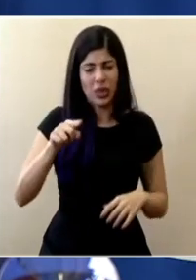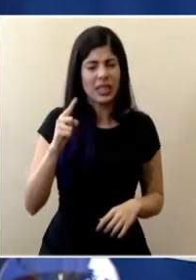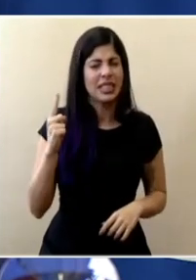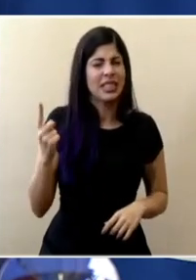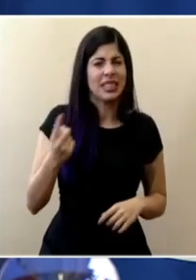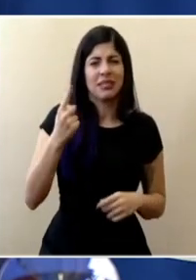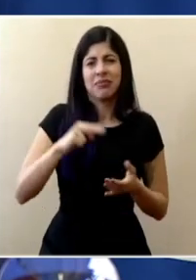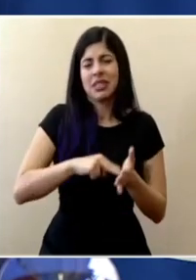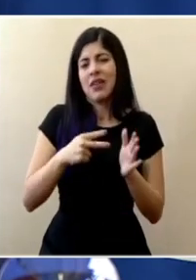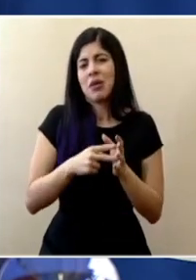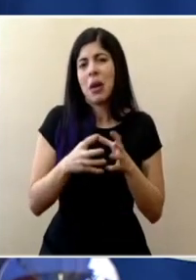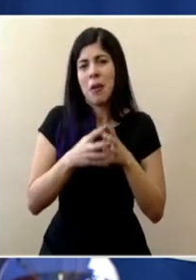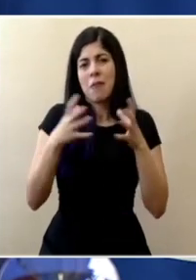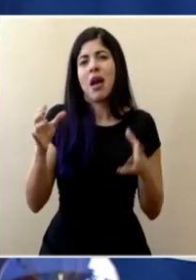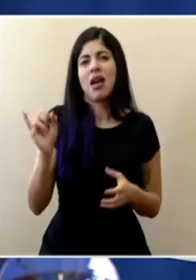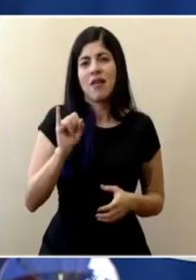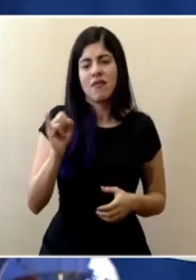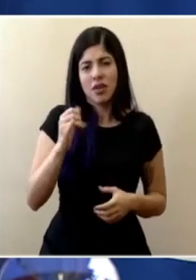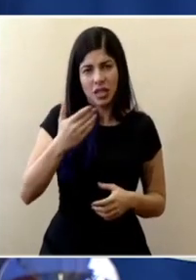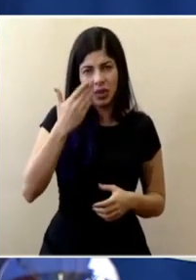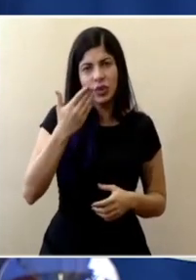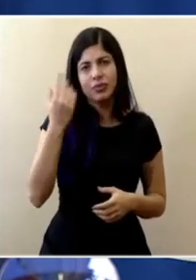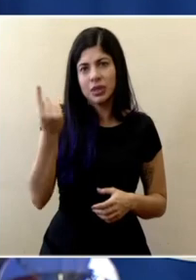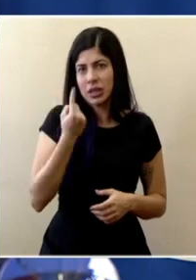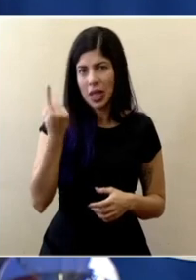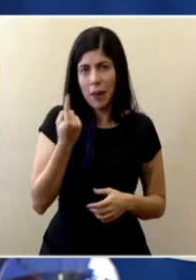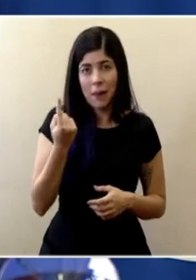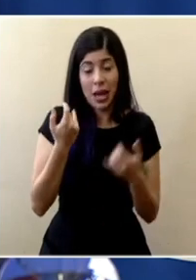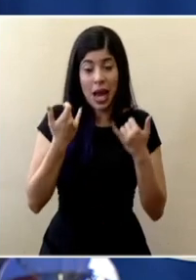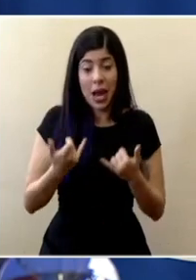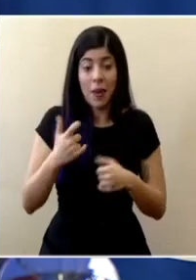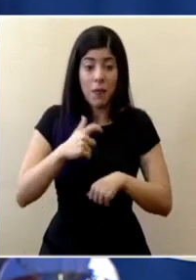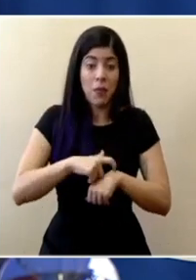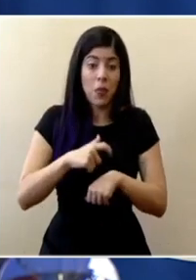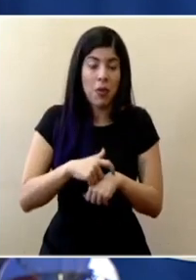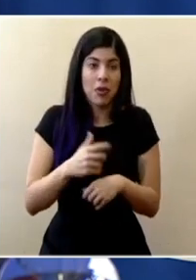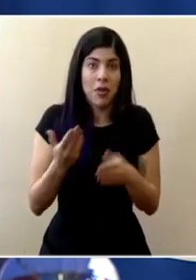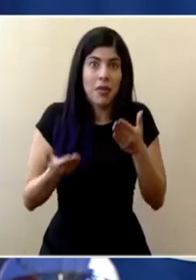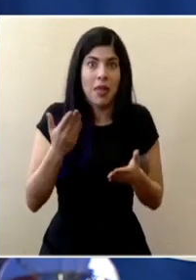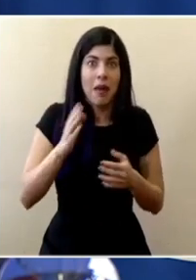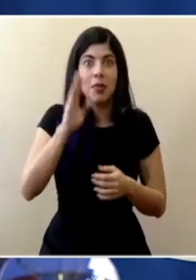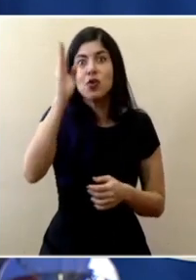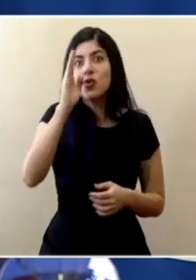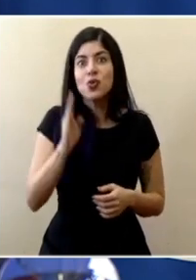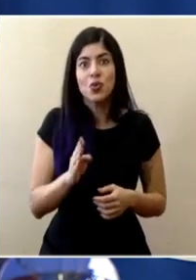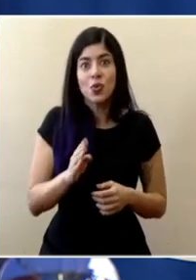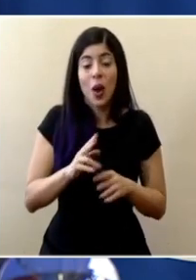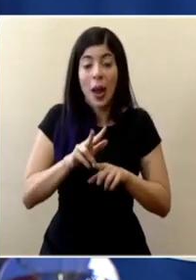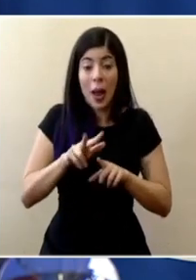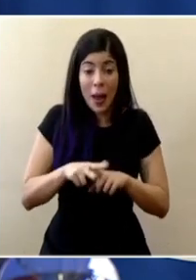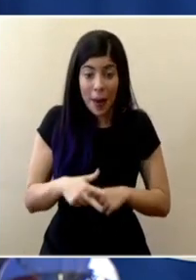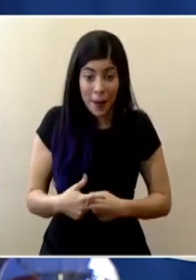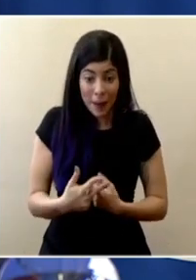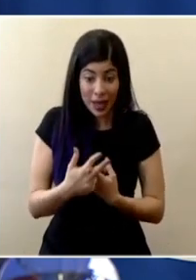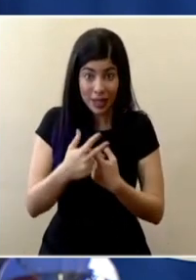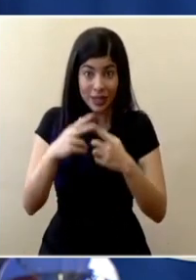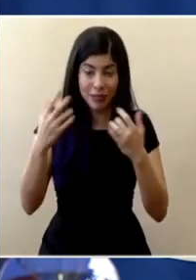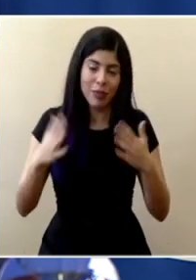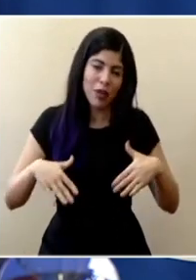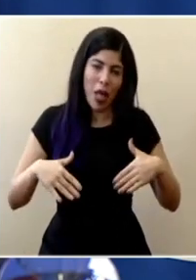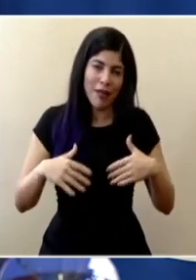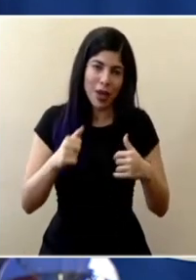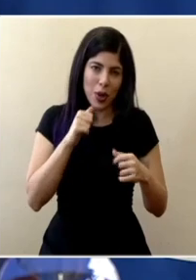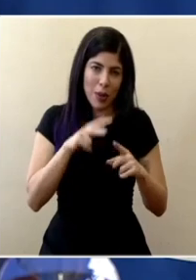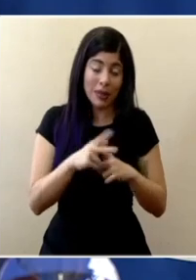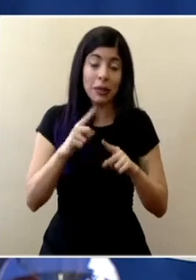ha significado un aumento en las infecciones respiratorias en este momento nunca posiblemente hayamos ingresado a una estación lluviosa todavía no es que